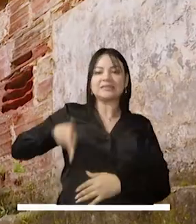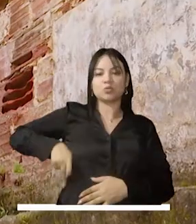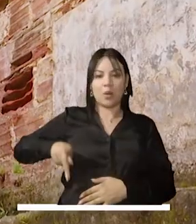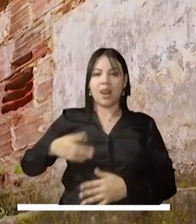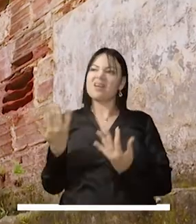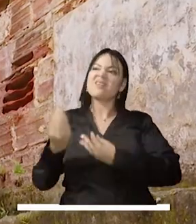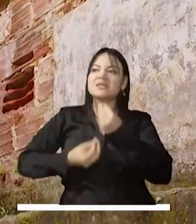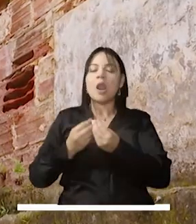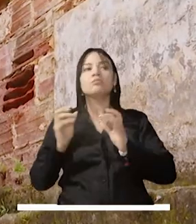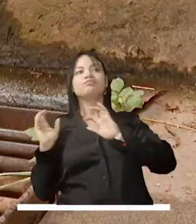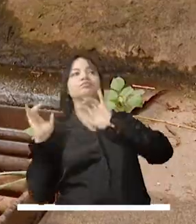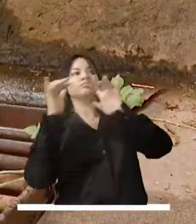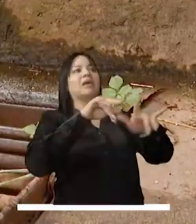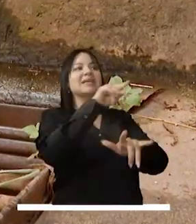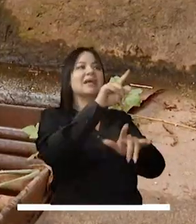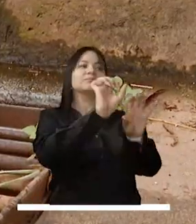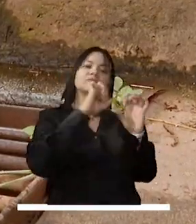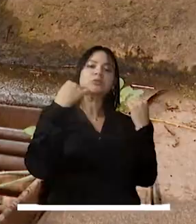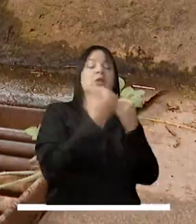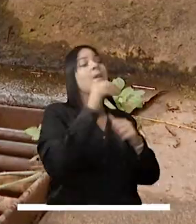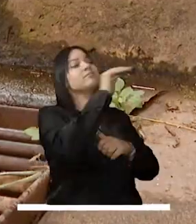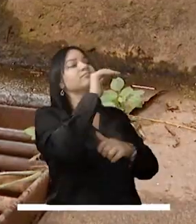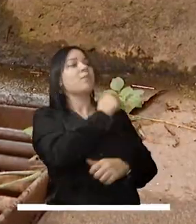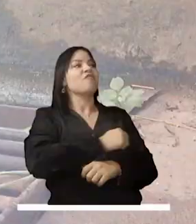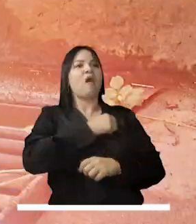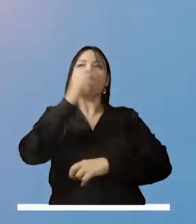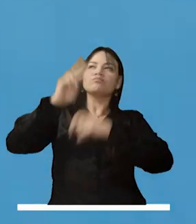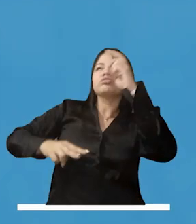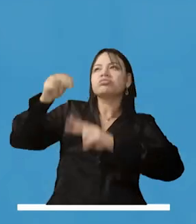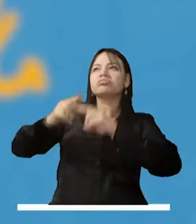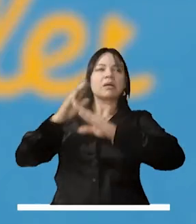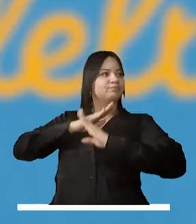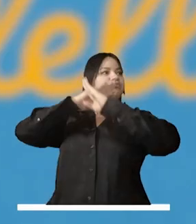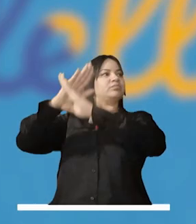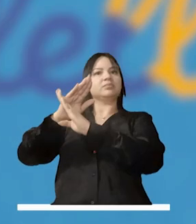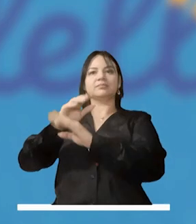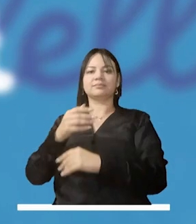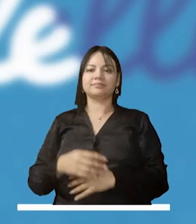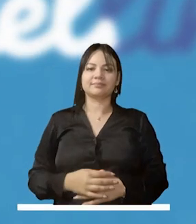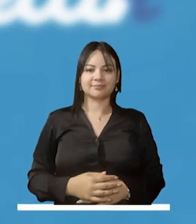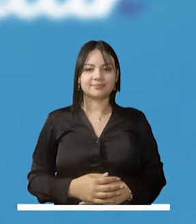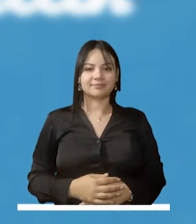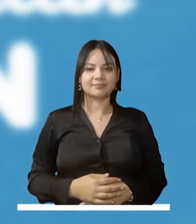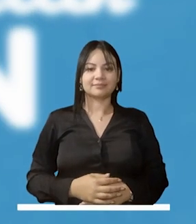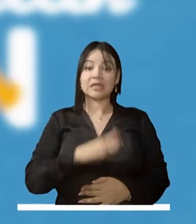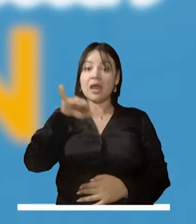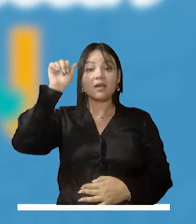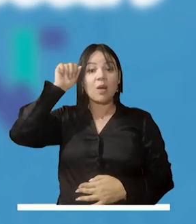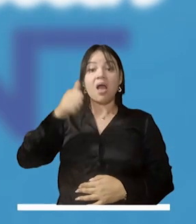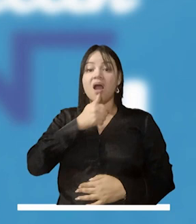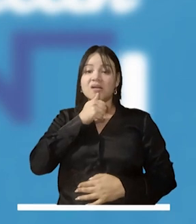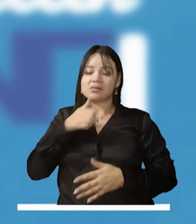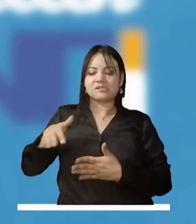a reclamar obras de mitigación para el riesgo. Recuerden que muchas veces la quebrada se nos crece, pero